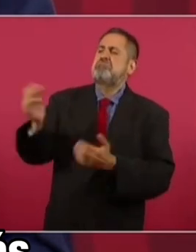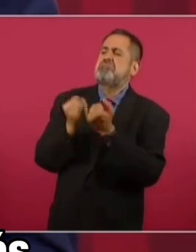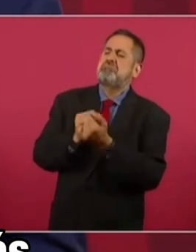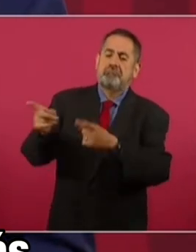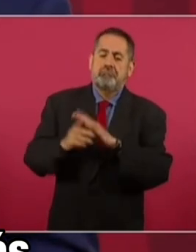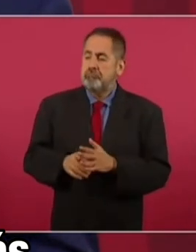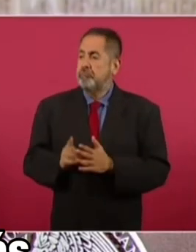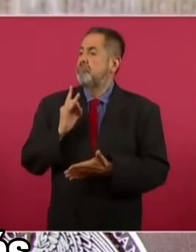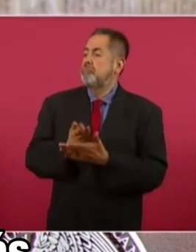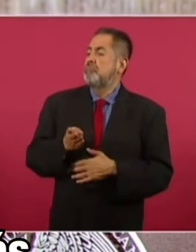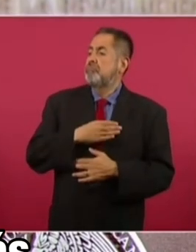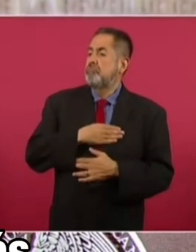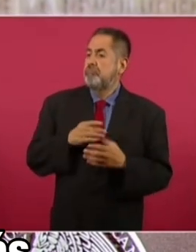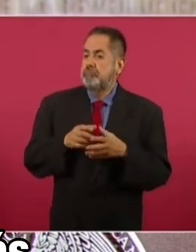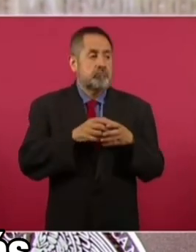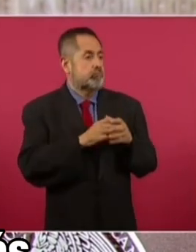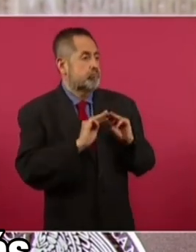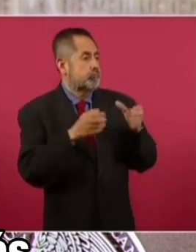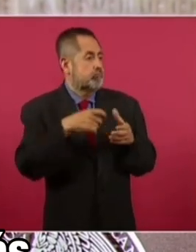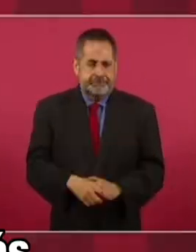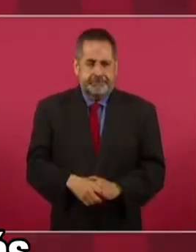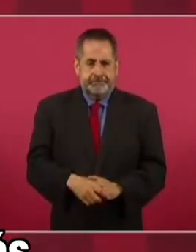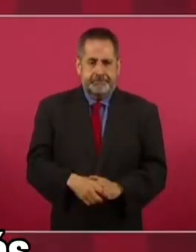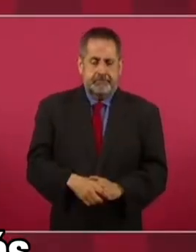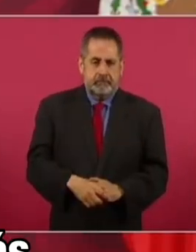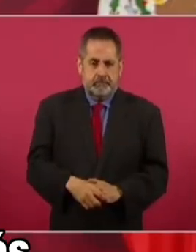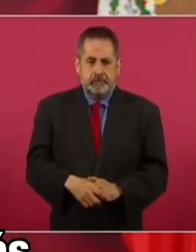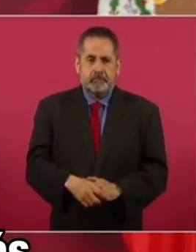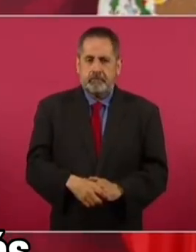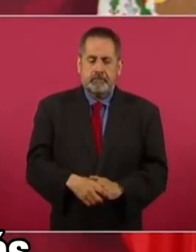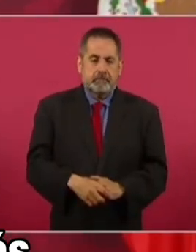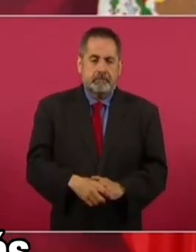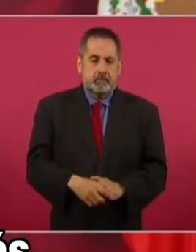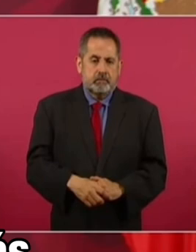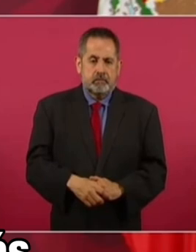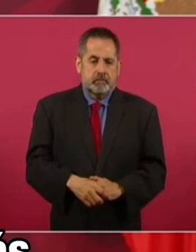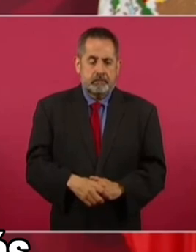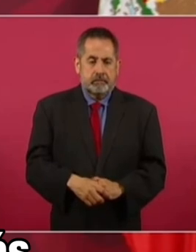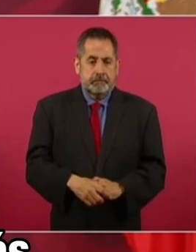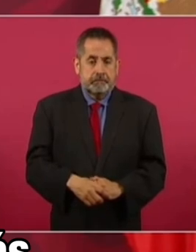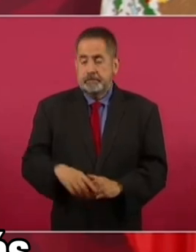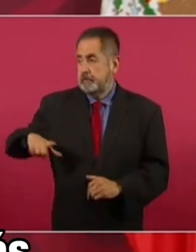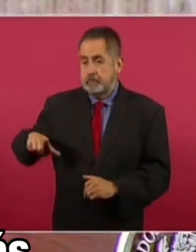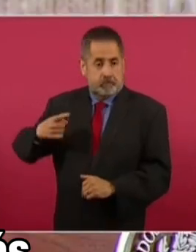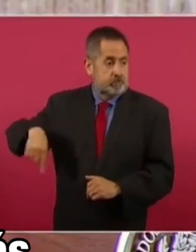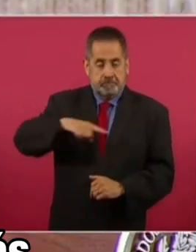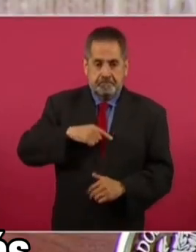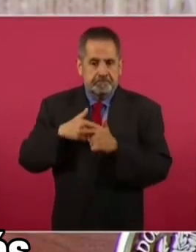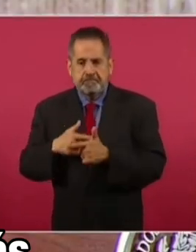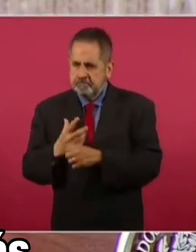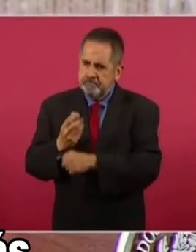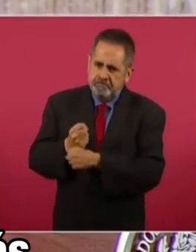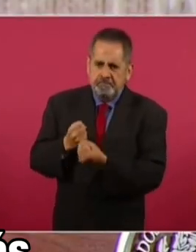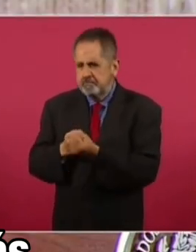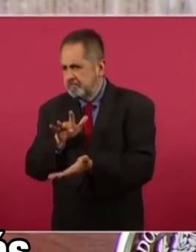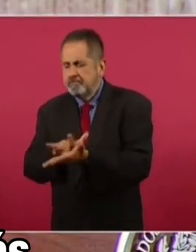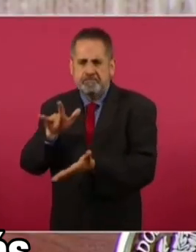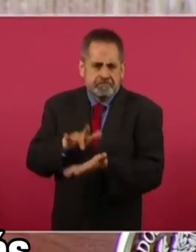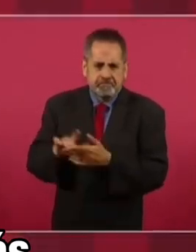Los únicos buenos eran los de la mafia, del poder económico. Nosotros lo que estamos haciendo ahora es fortaleciendo